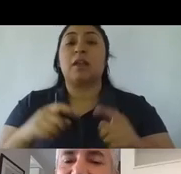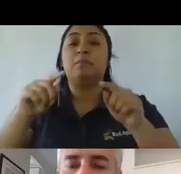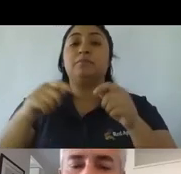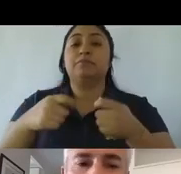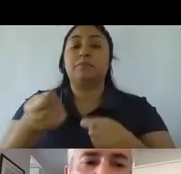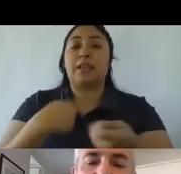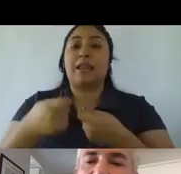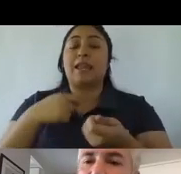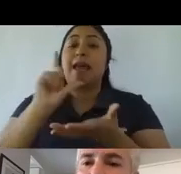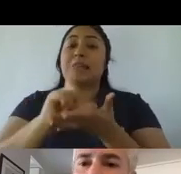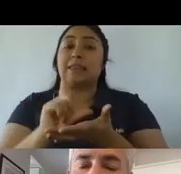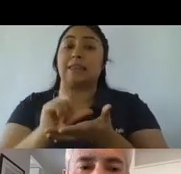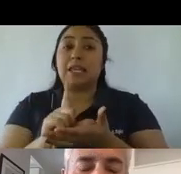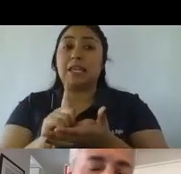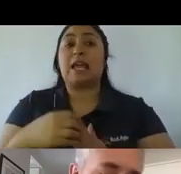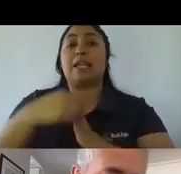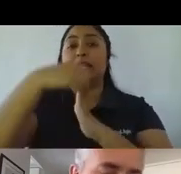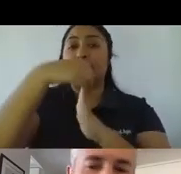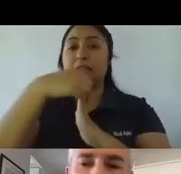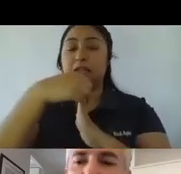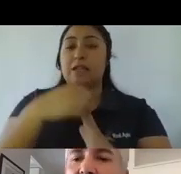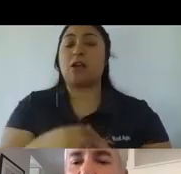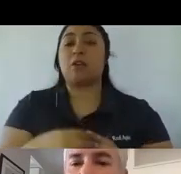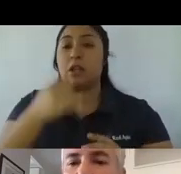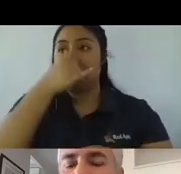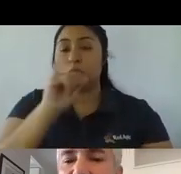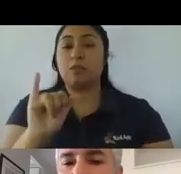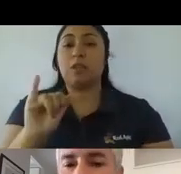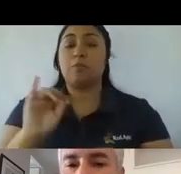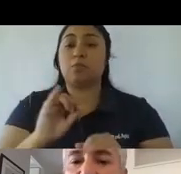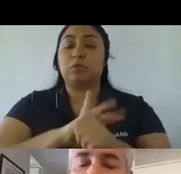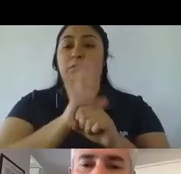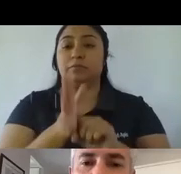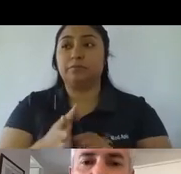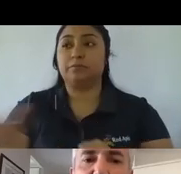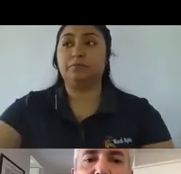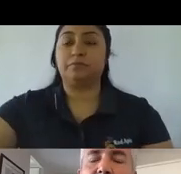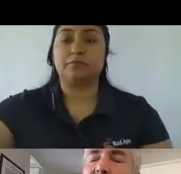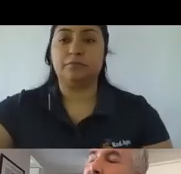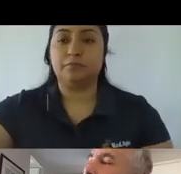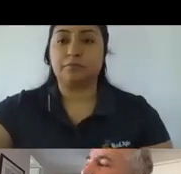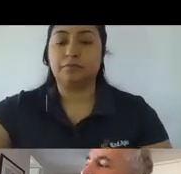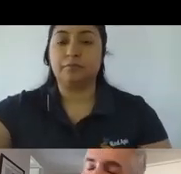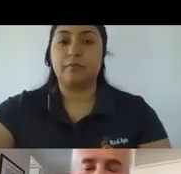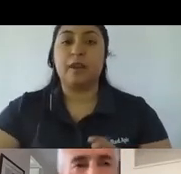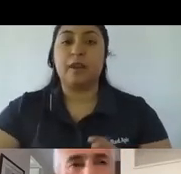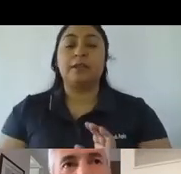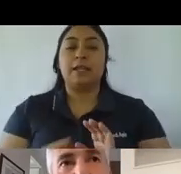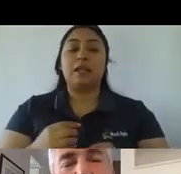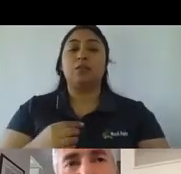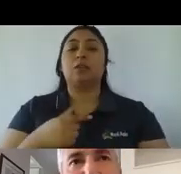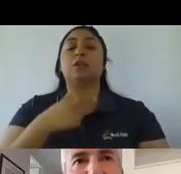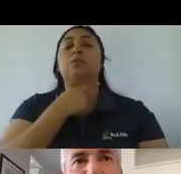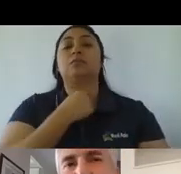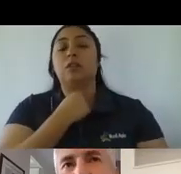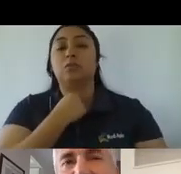lideraron en una época digamos en pandemia los índices digamos y preferencias de compra eso bueno eso